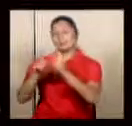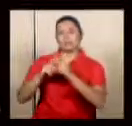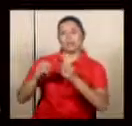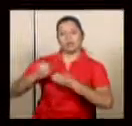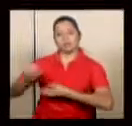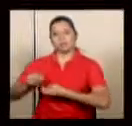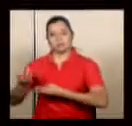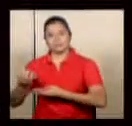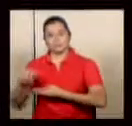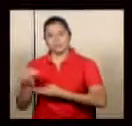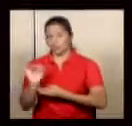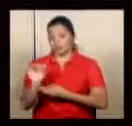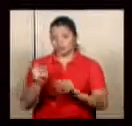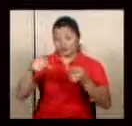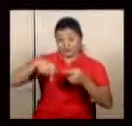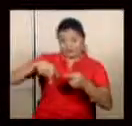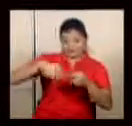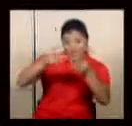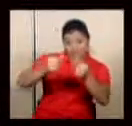presupuestos anteriores.